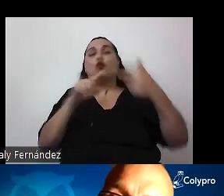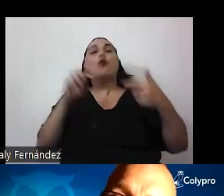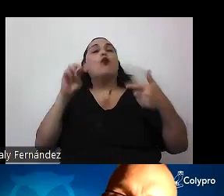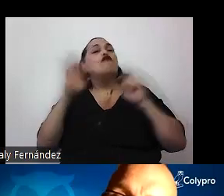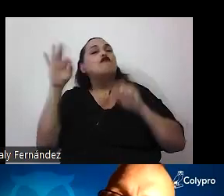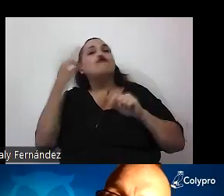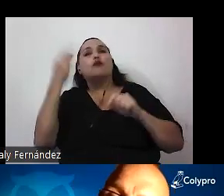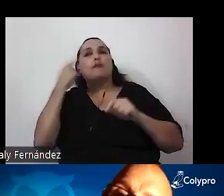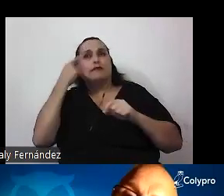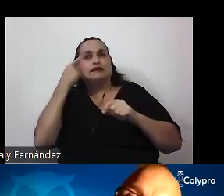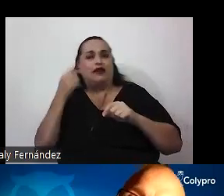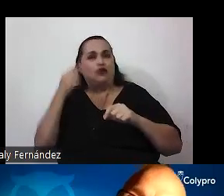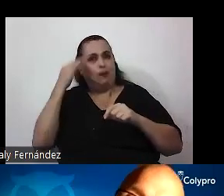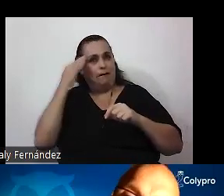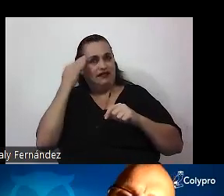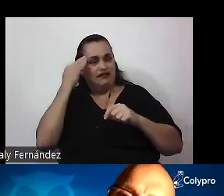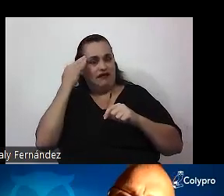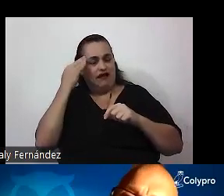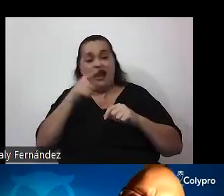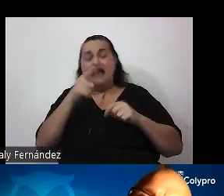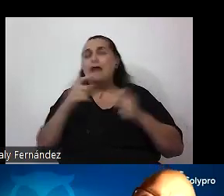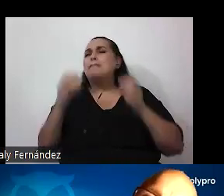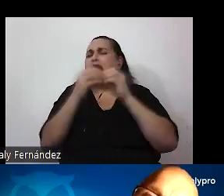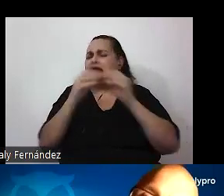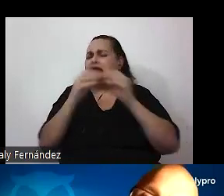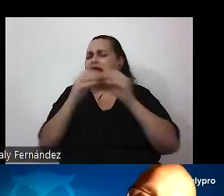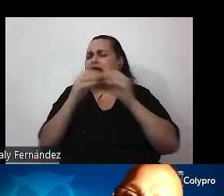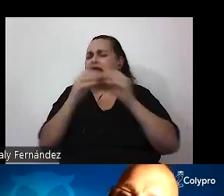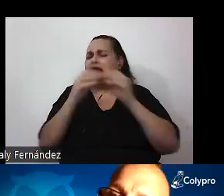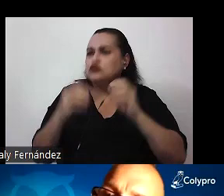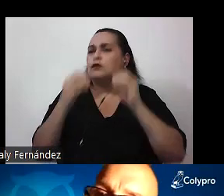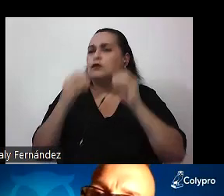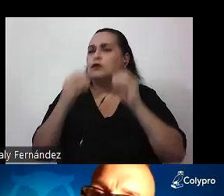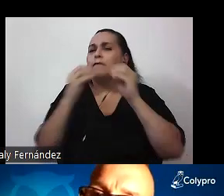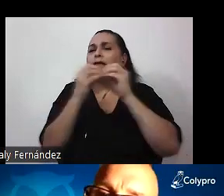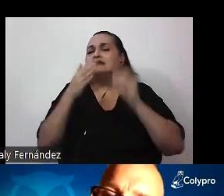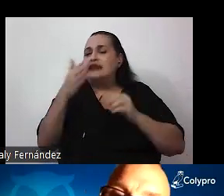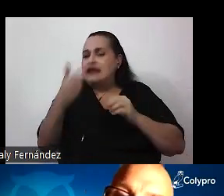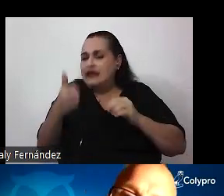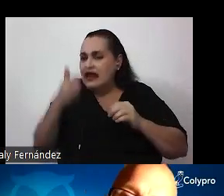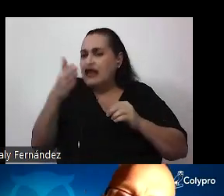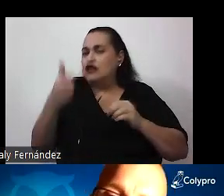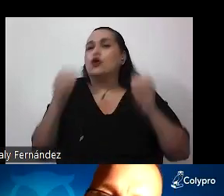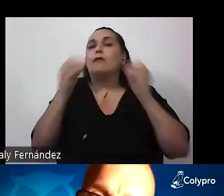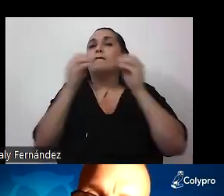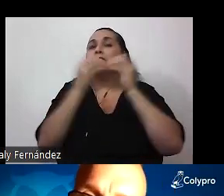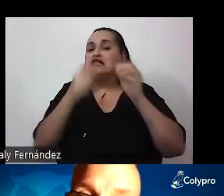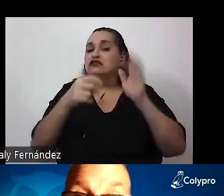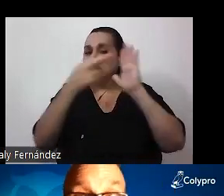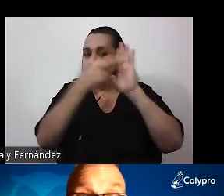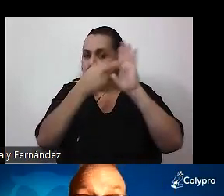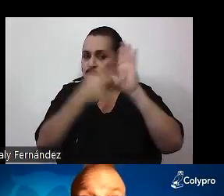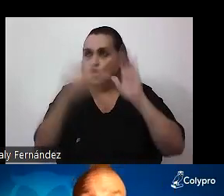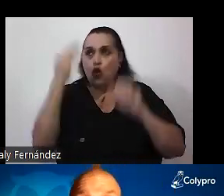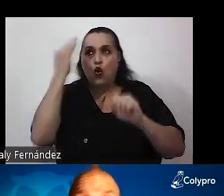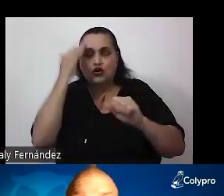que es un modo que requiere más esfuerzo, que es más lento y que está más regulado por la conciencia. Es